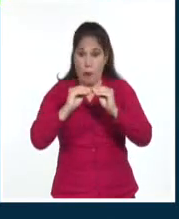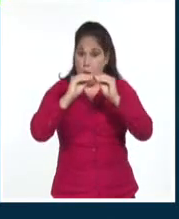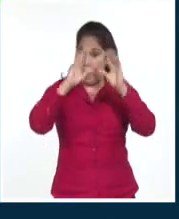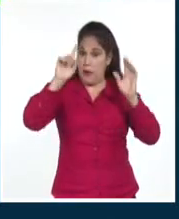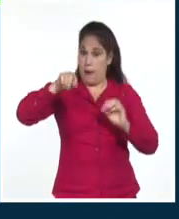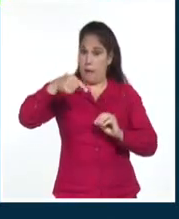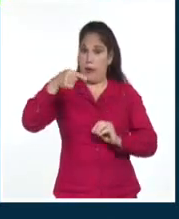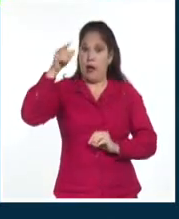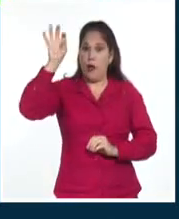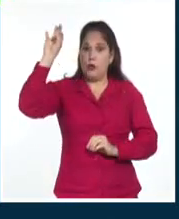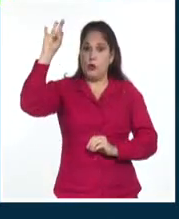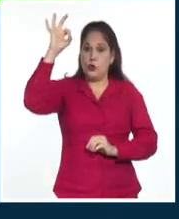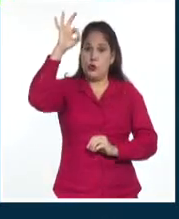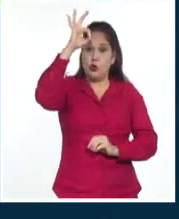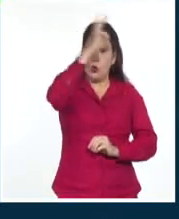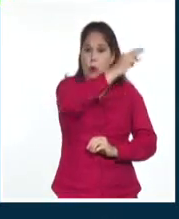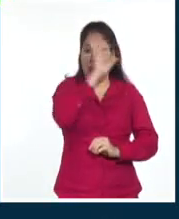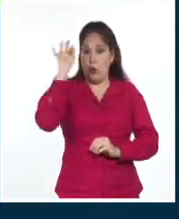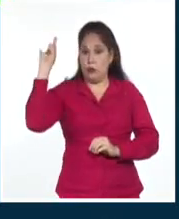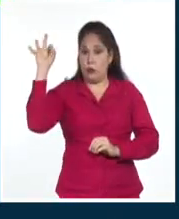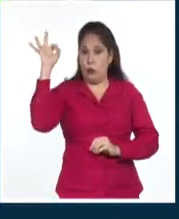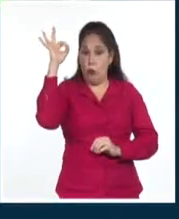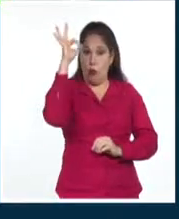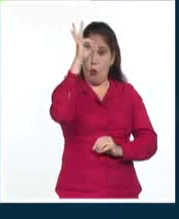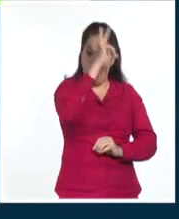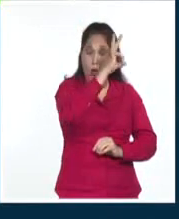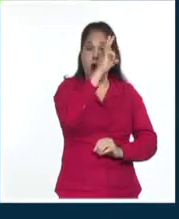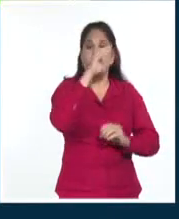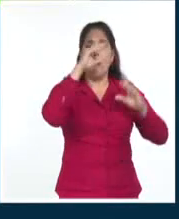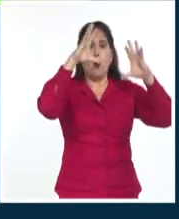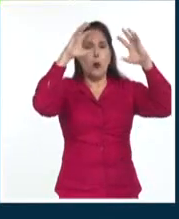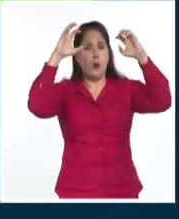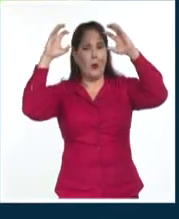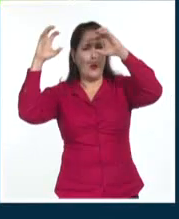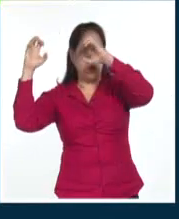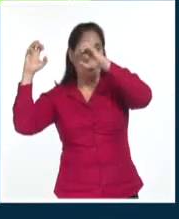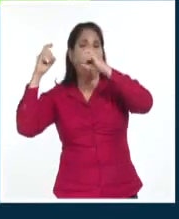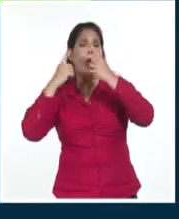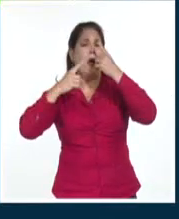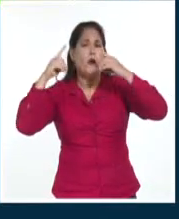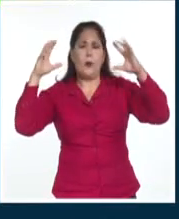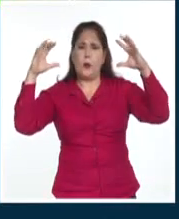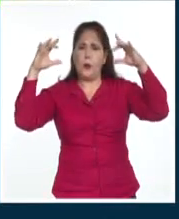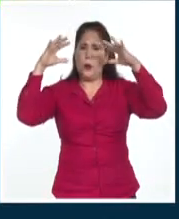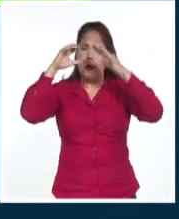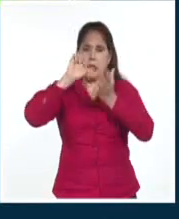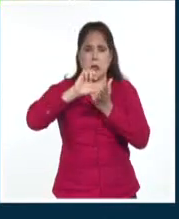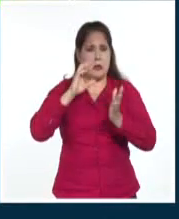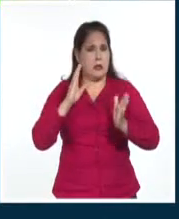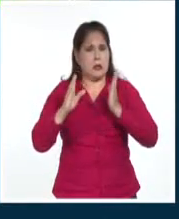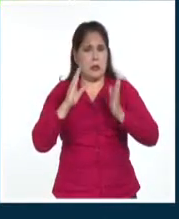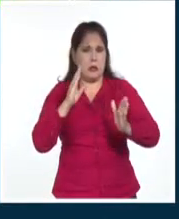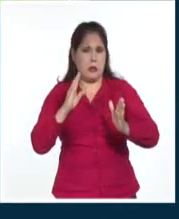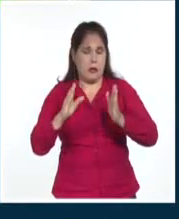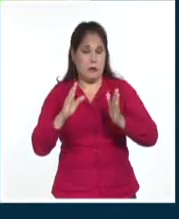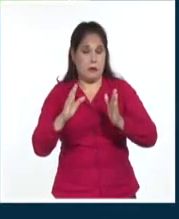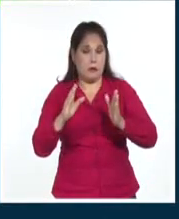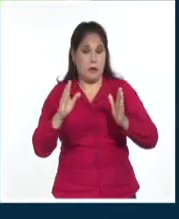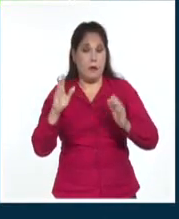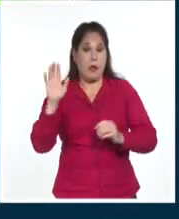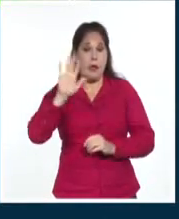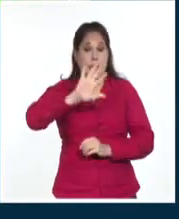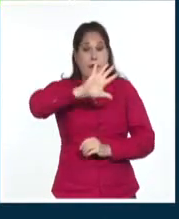mucho sol en la parte occidental del país cielo parcialmente nublado, algunas nubes y sol en la zona central y cielo